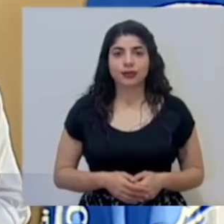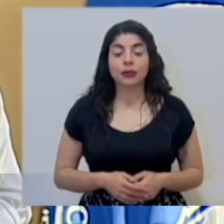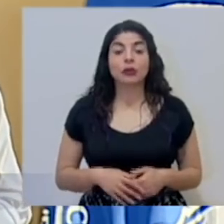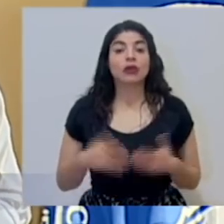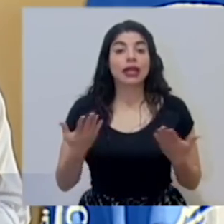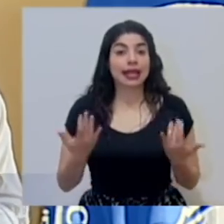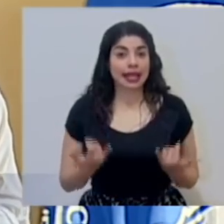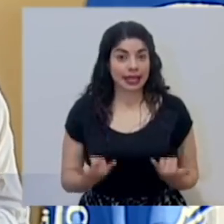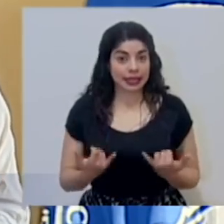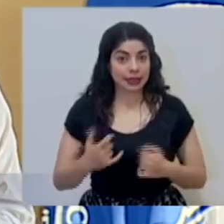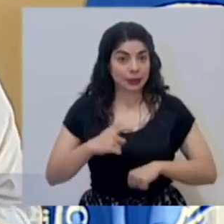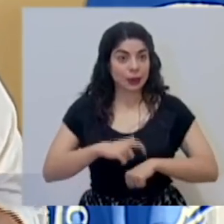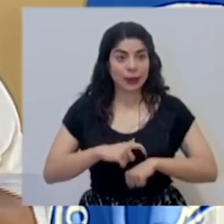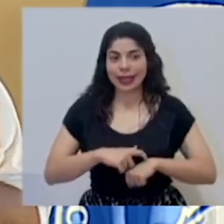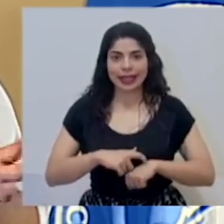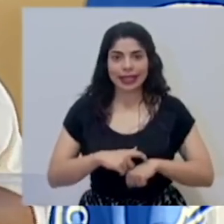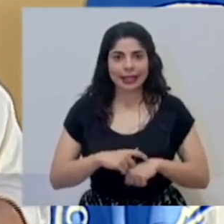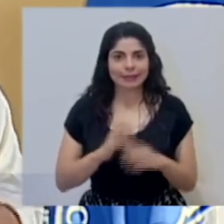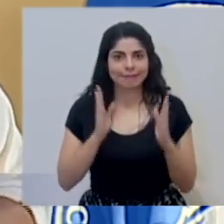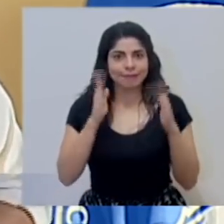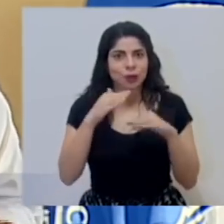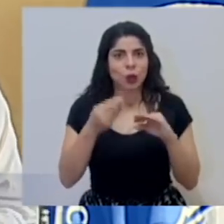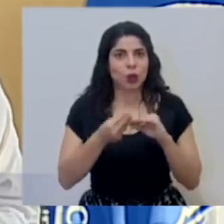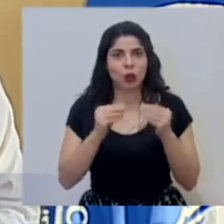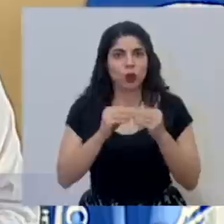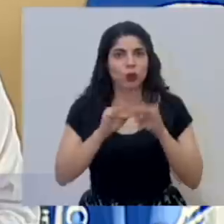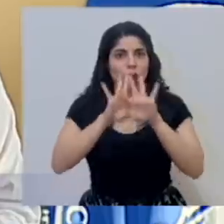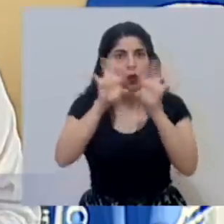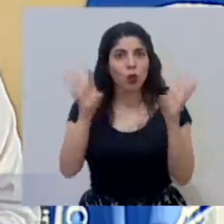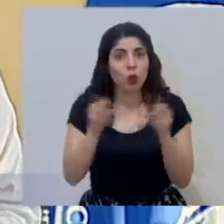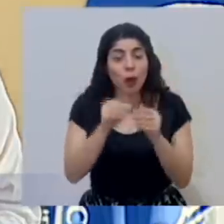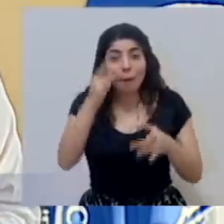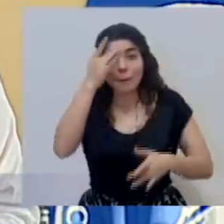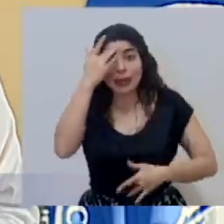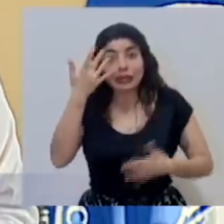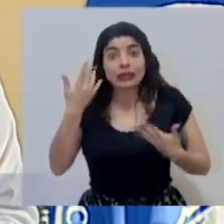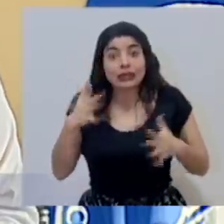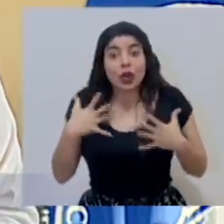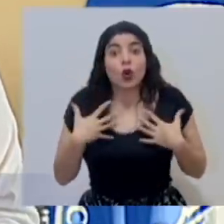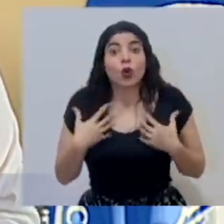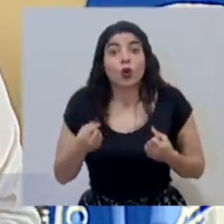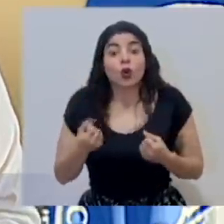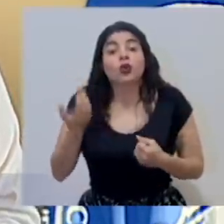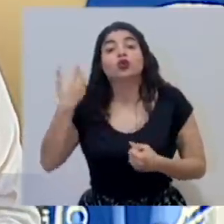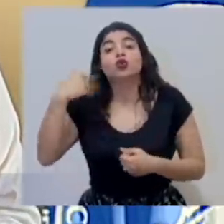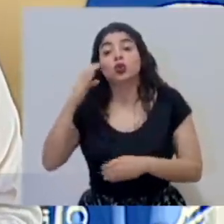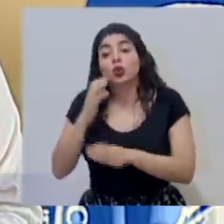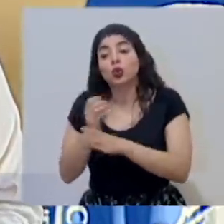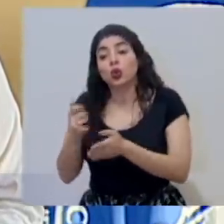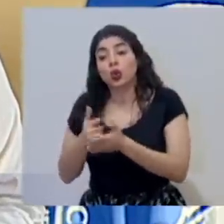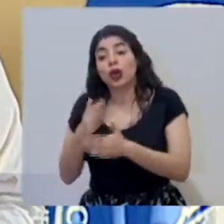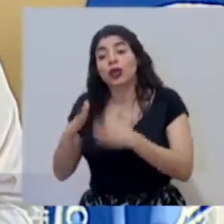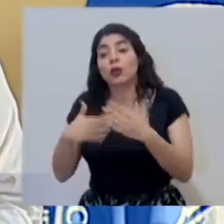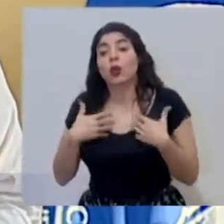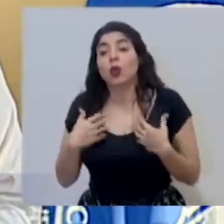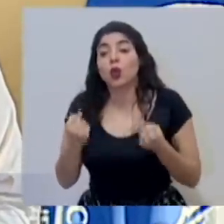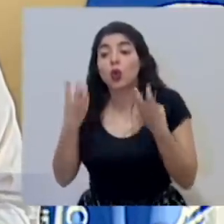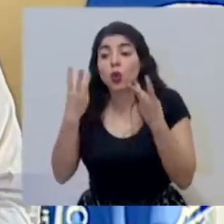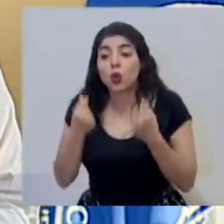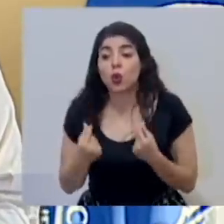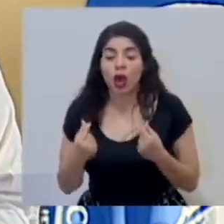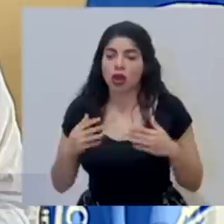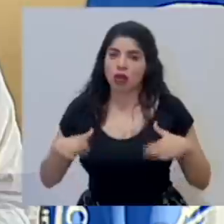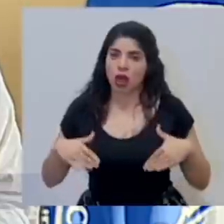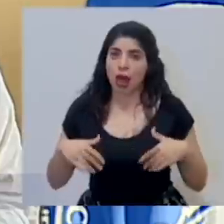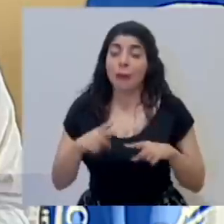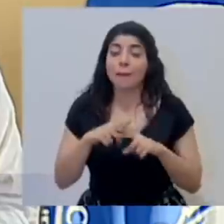en estos momentos no tengo el número total de pacientes recuperados de las unidades de cuidados intensivos pero han